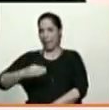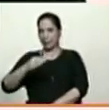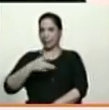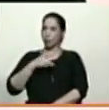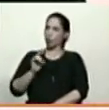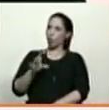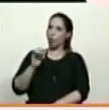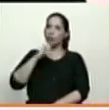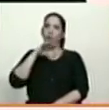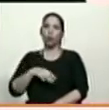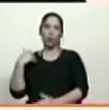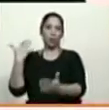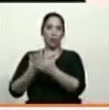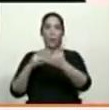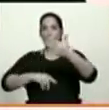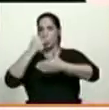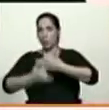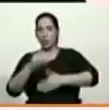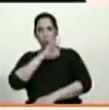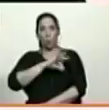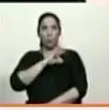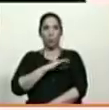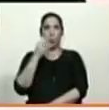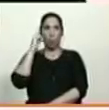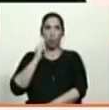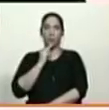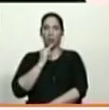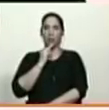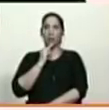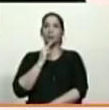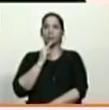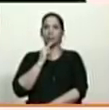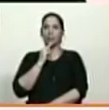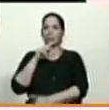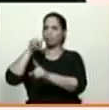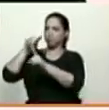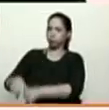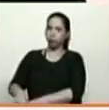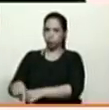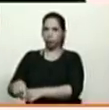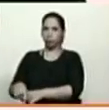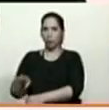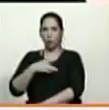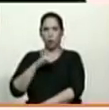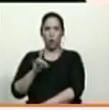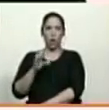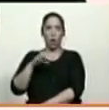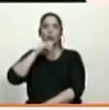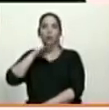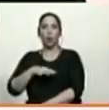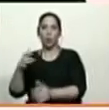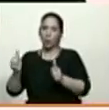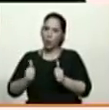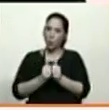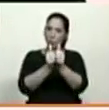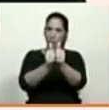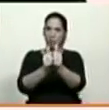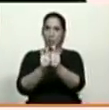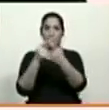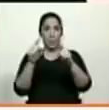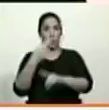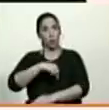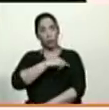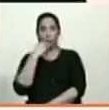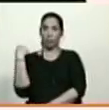cargan que es el proyecto bolivariano derrotando al monroísmo es el dolor histórico que los acompaña pero nosotros